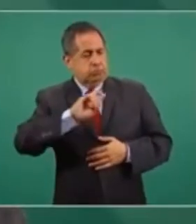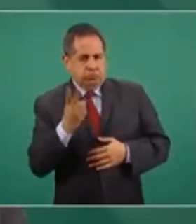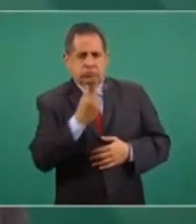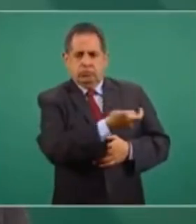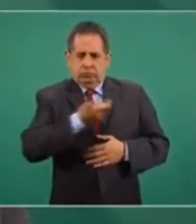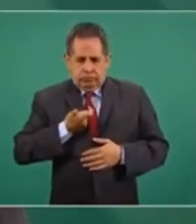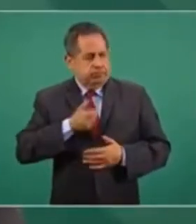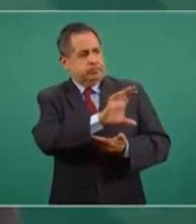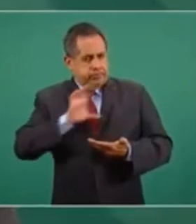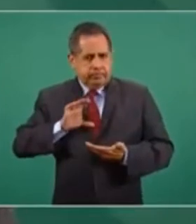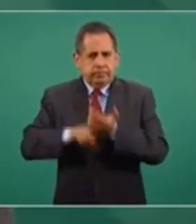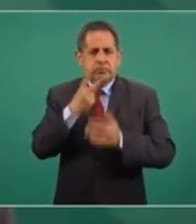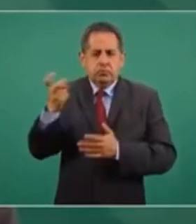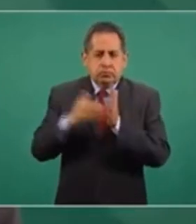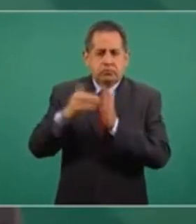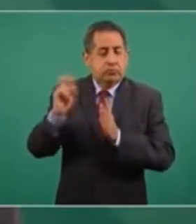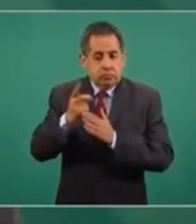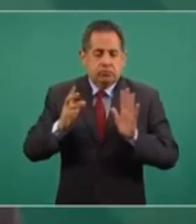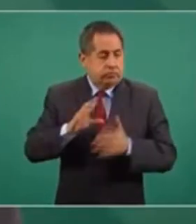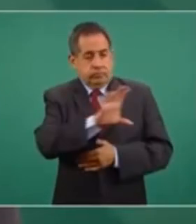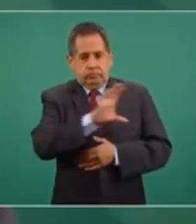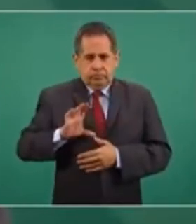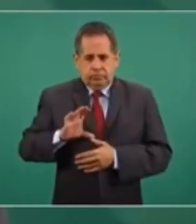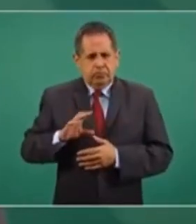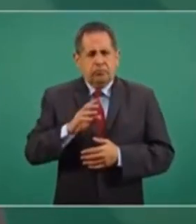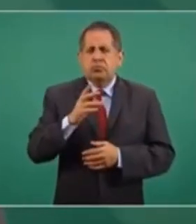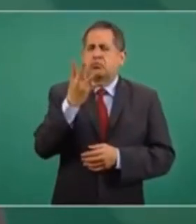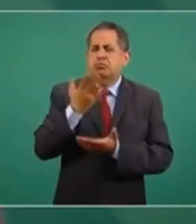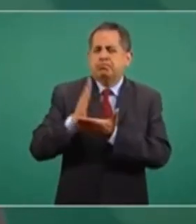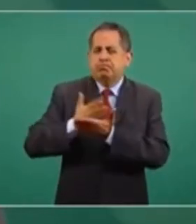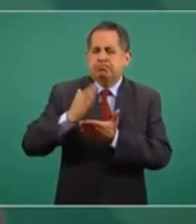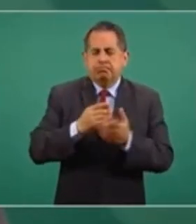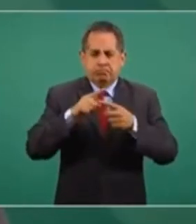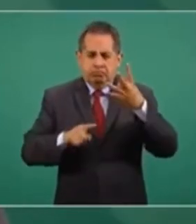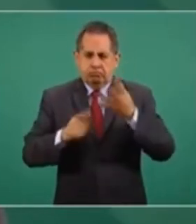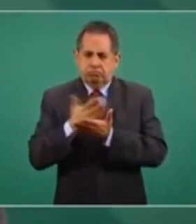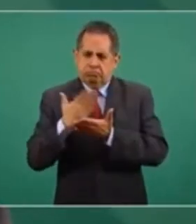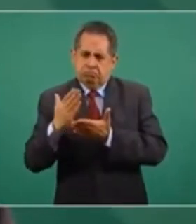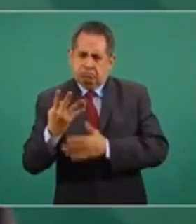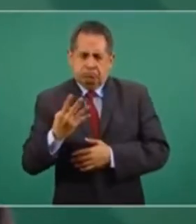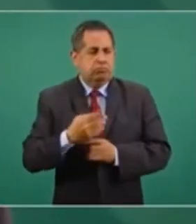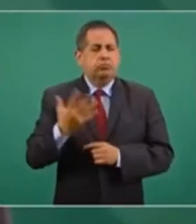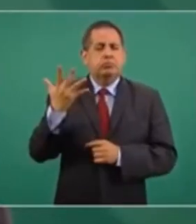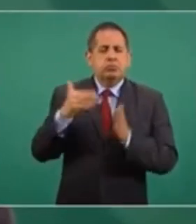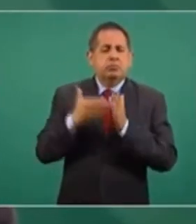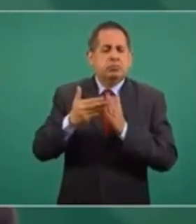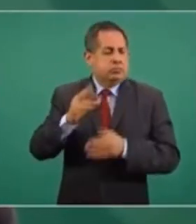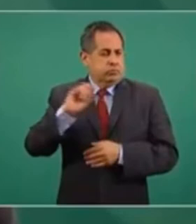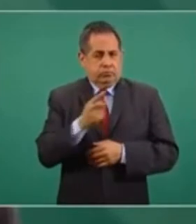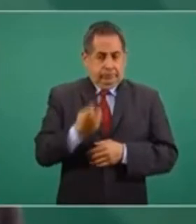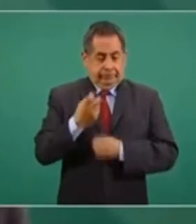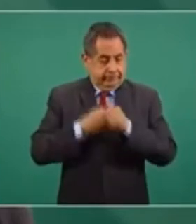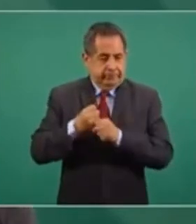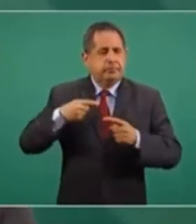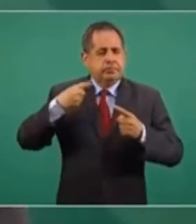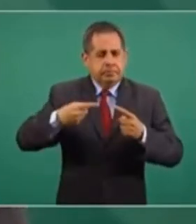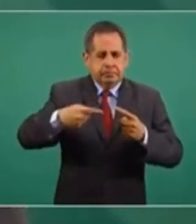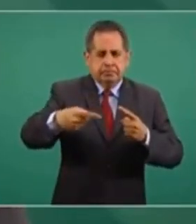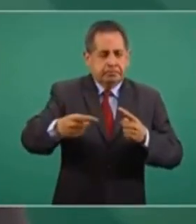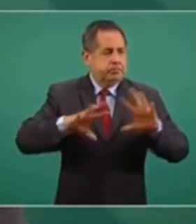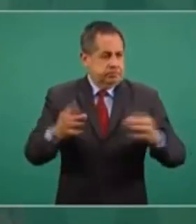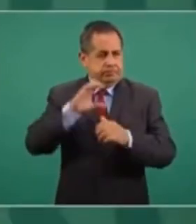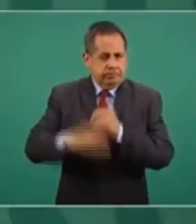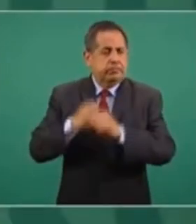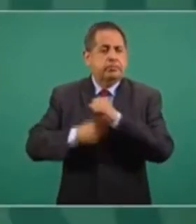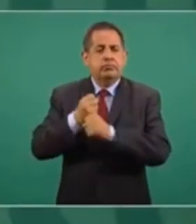que devolvieran los 200 millones de dólares incluso que los devolvieran cuatro pagos 50 millones de dólares este año y así hasta el